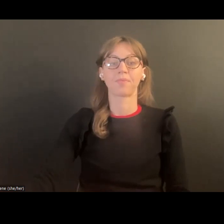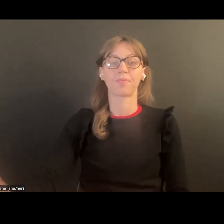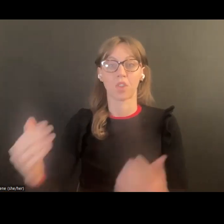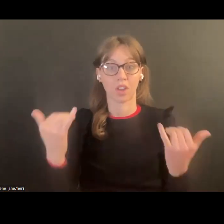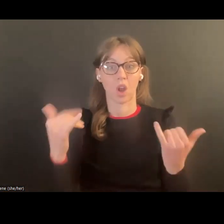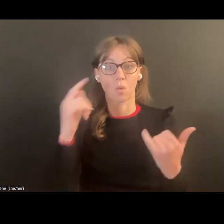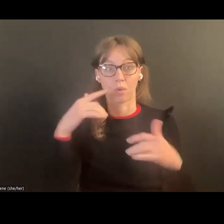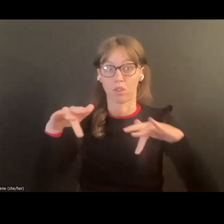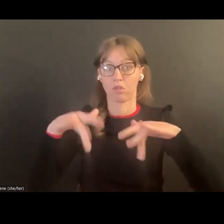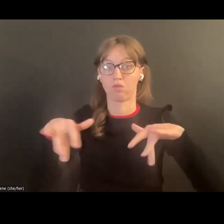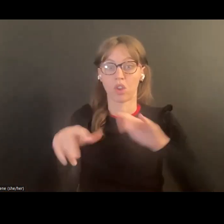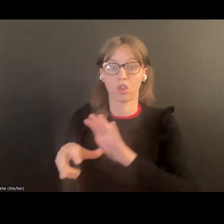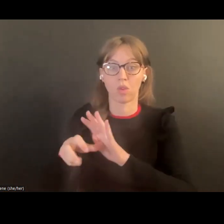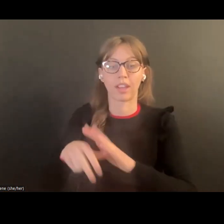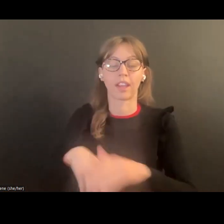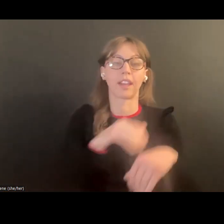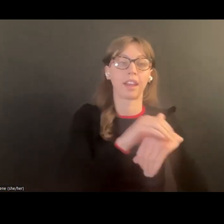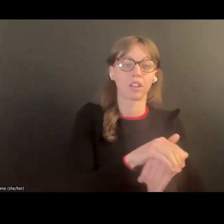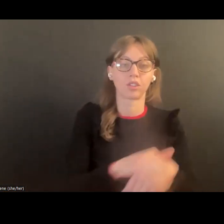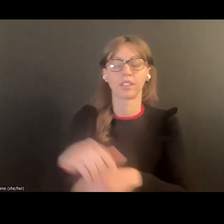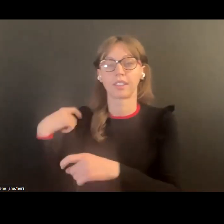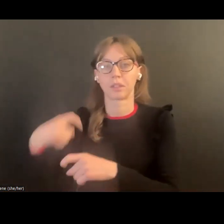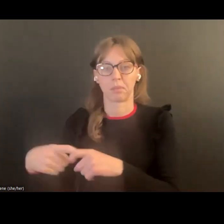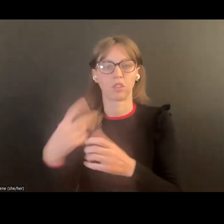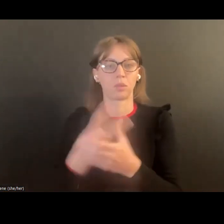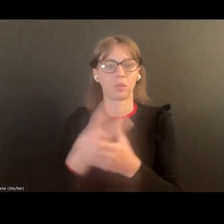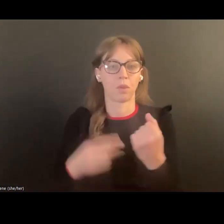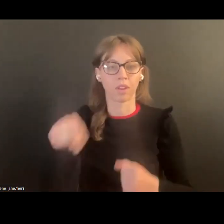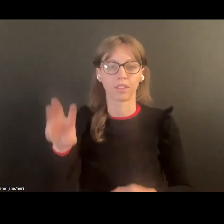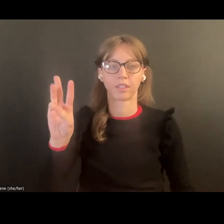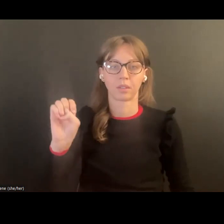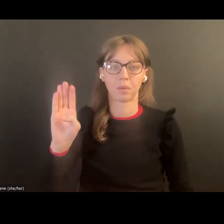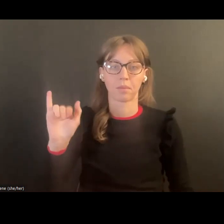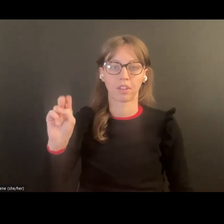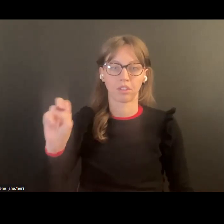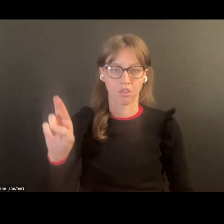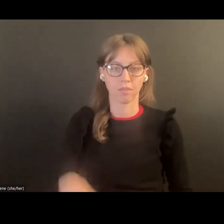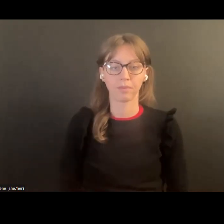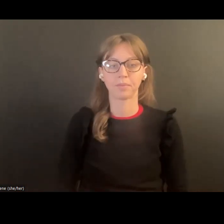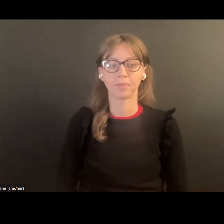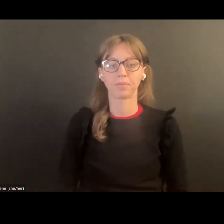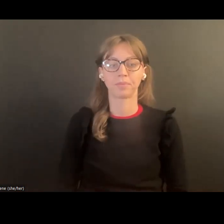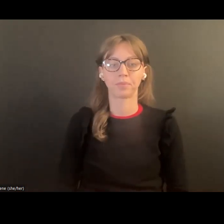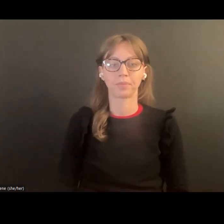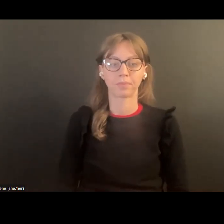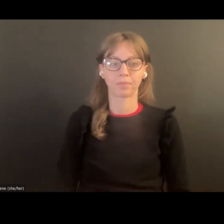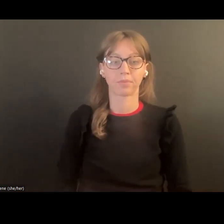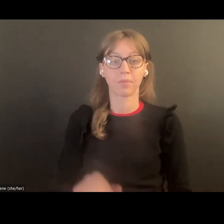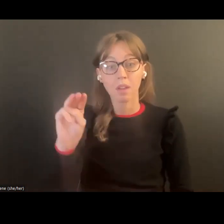Y también estamos grabando en español y en inglés para esta presentación, para que todos sepan.